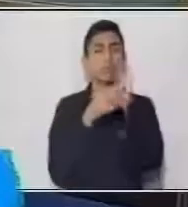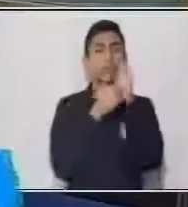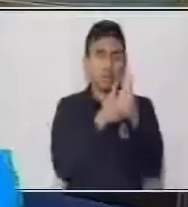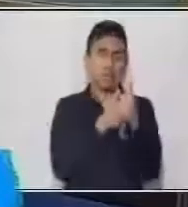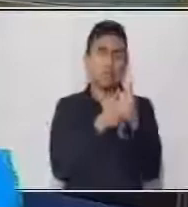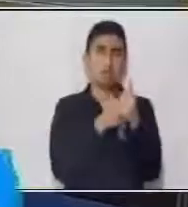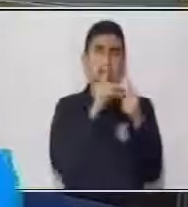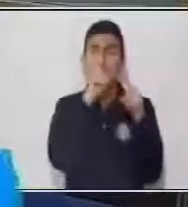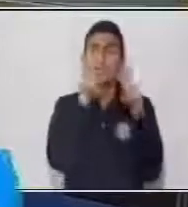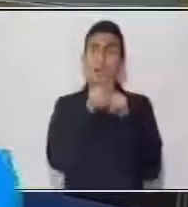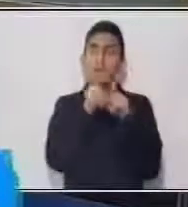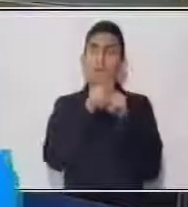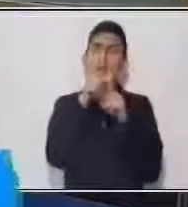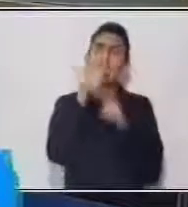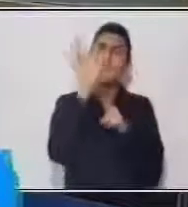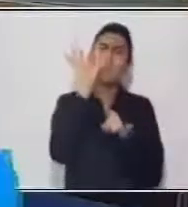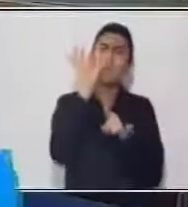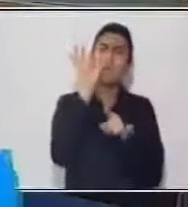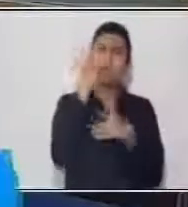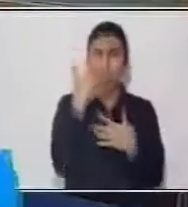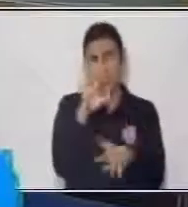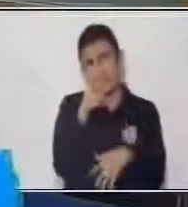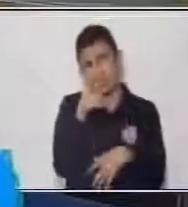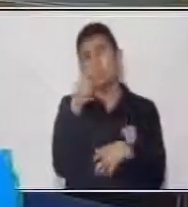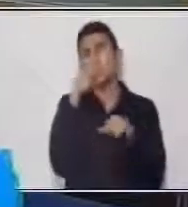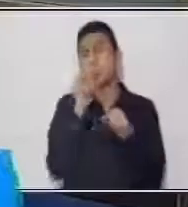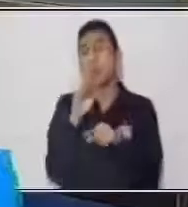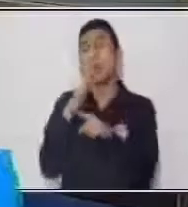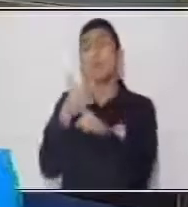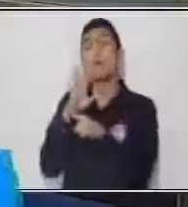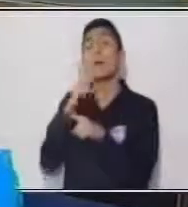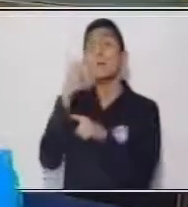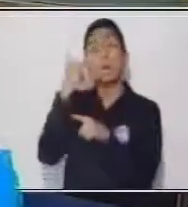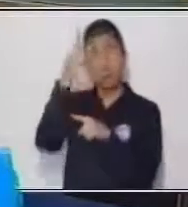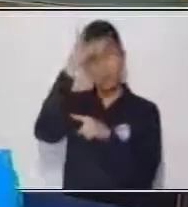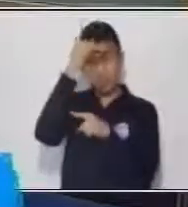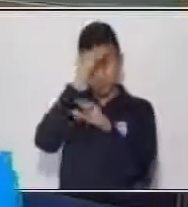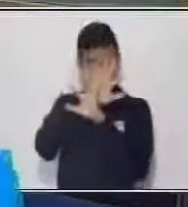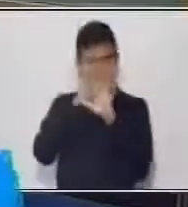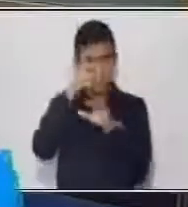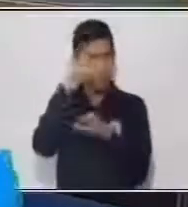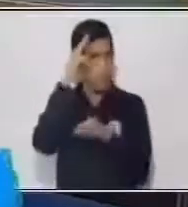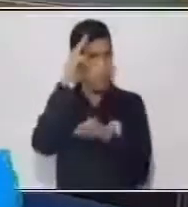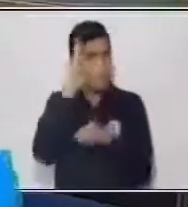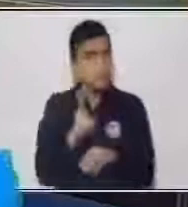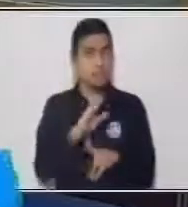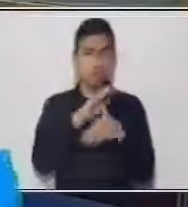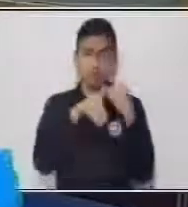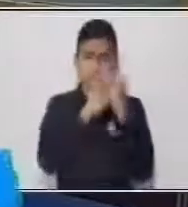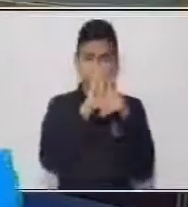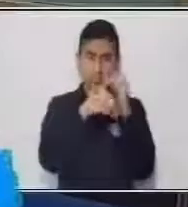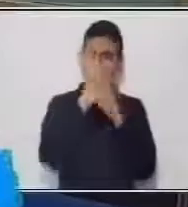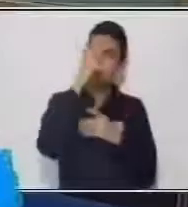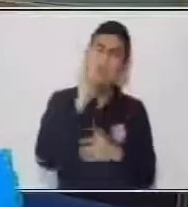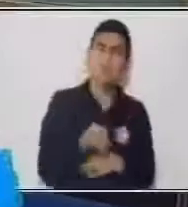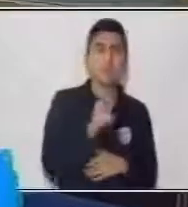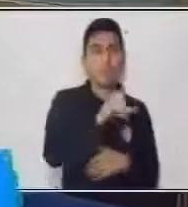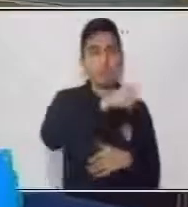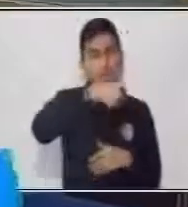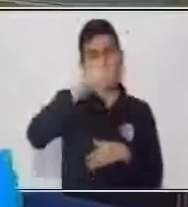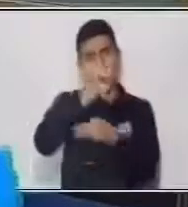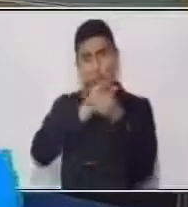Y también te invito a que, como te mencionaba, puedas compartir lo aprendido. Recuerda siempre lavarte las manos constantemente,